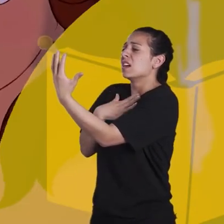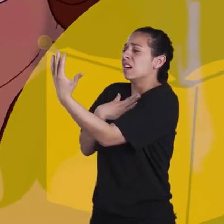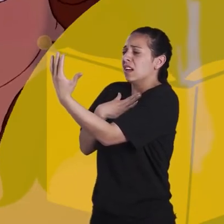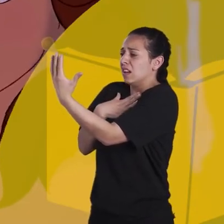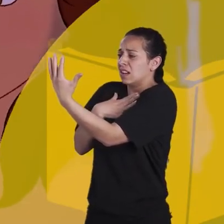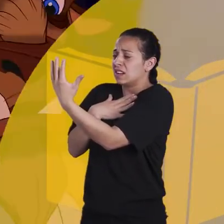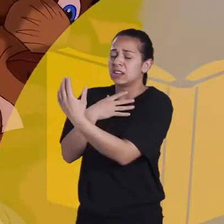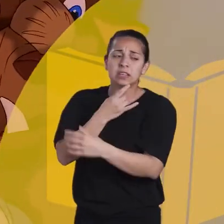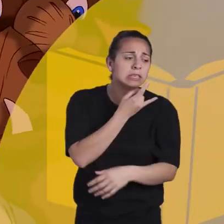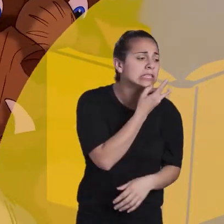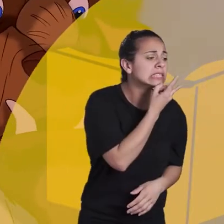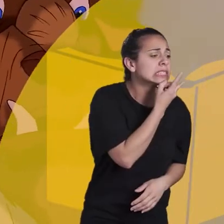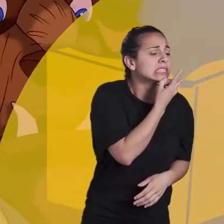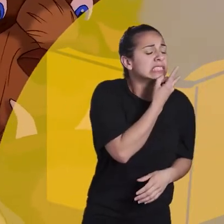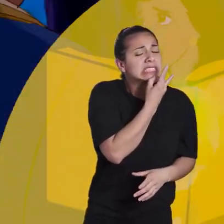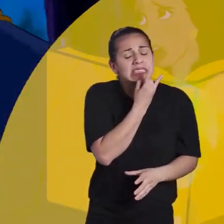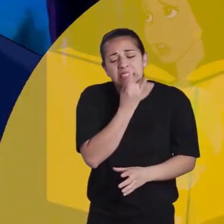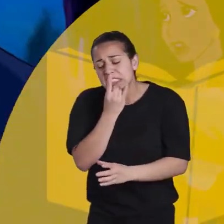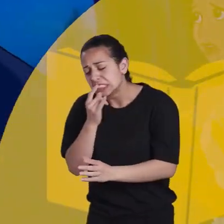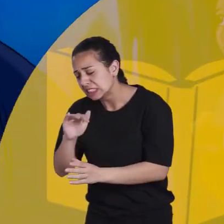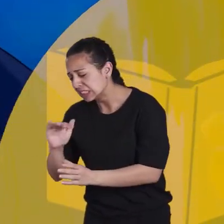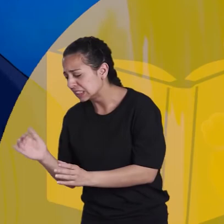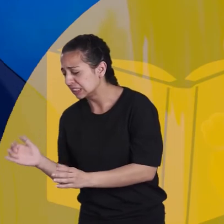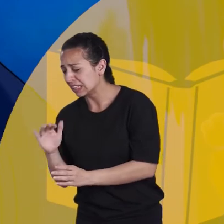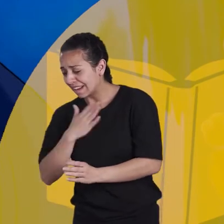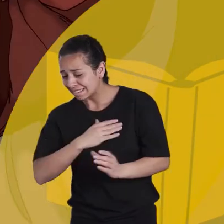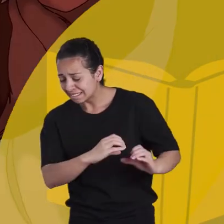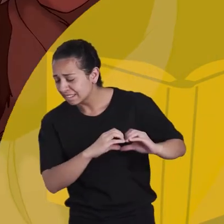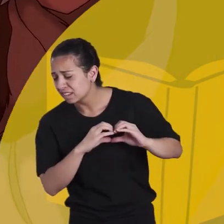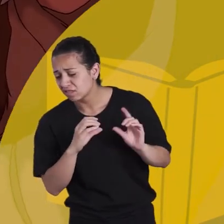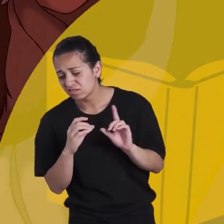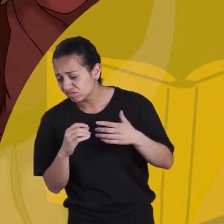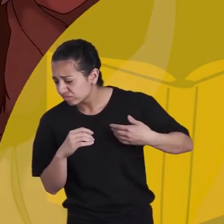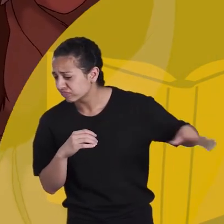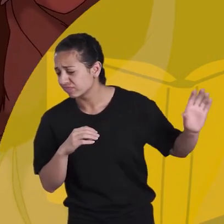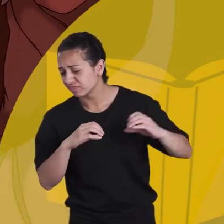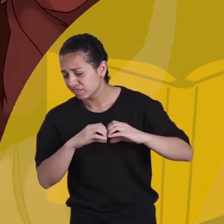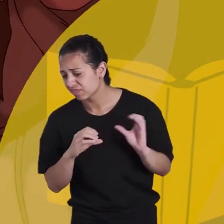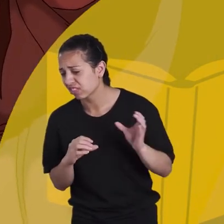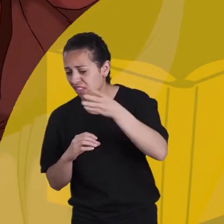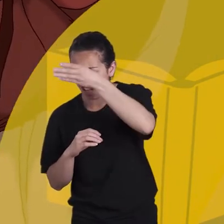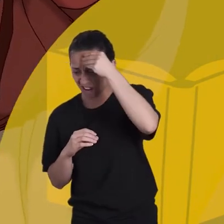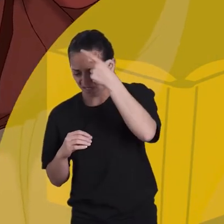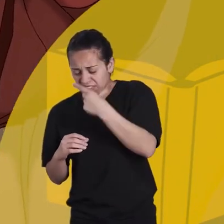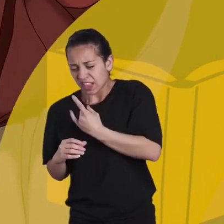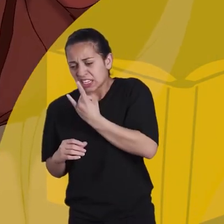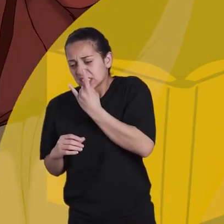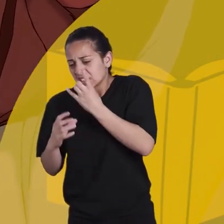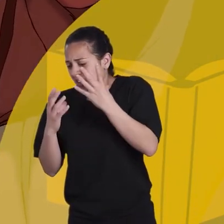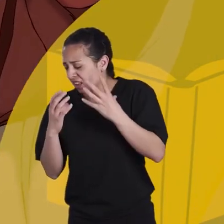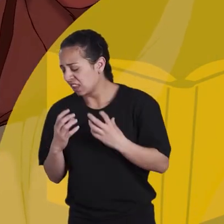¡Oh, no! La bestia quiere que ella se enamore de él para poder romper el hechizo. Y cree que si la libera,